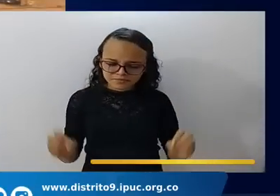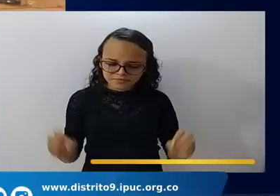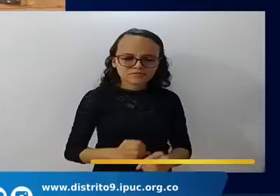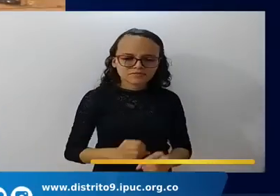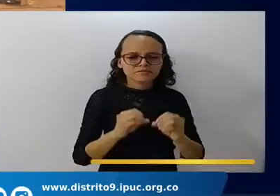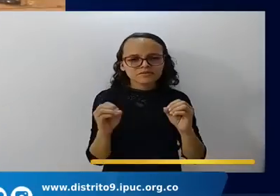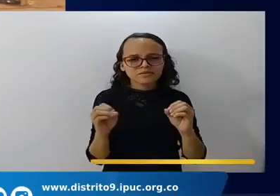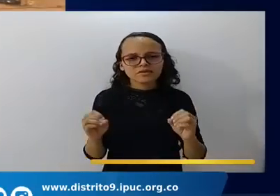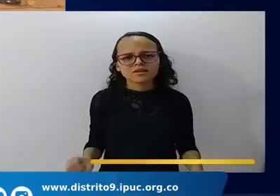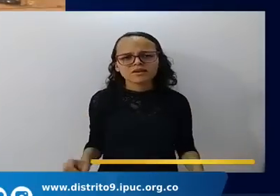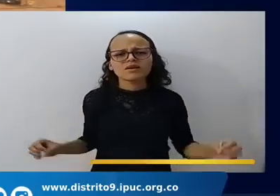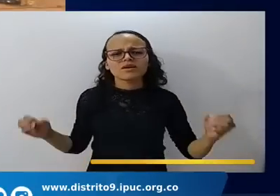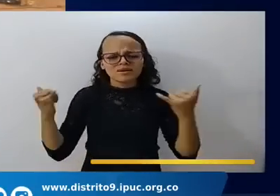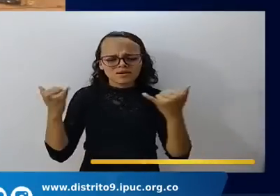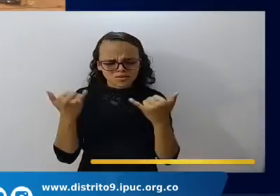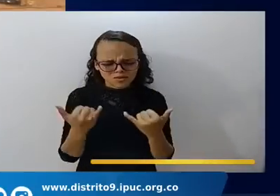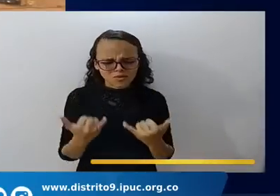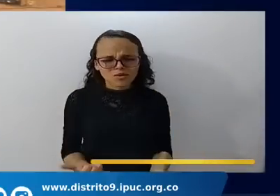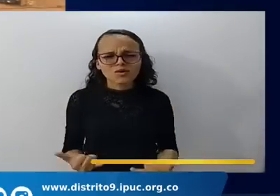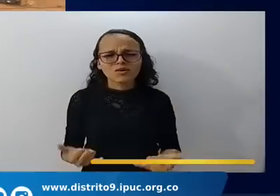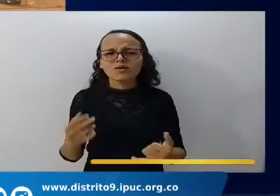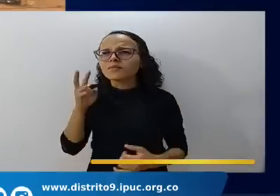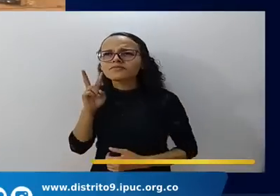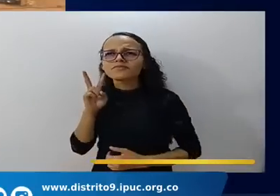Hoy yo te veré